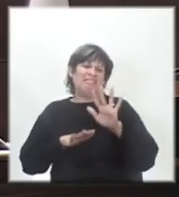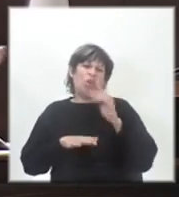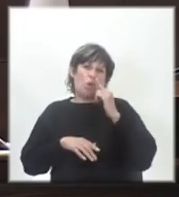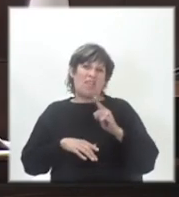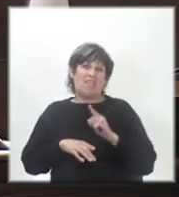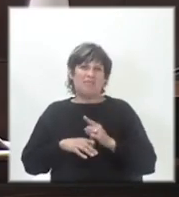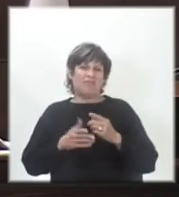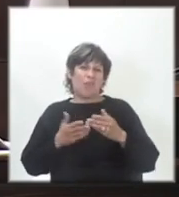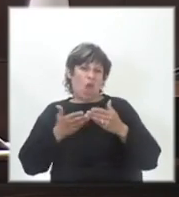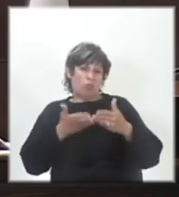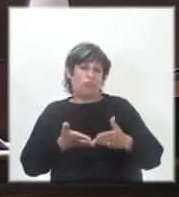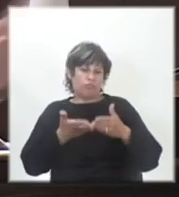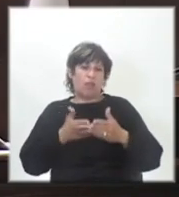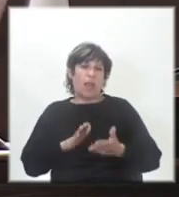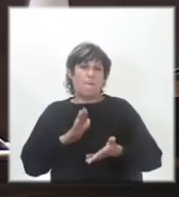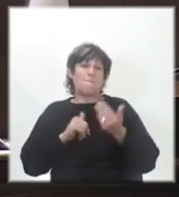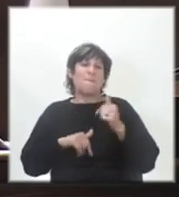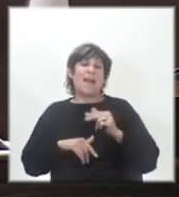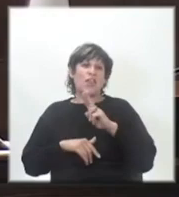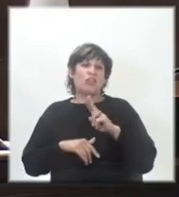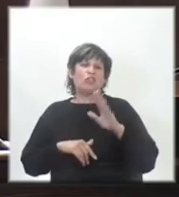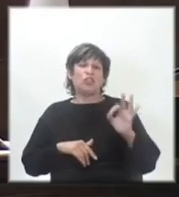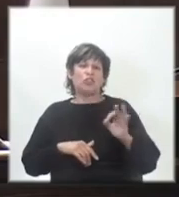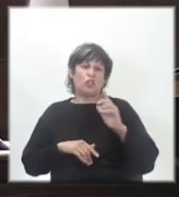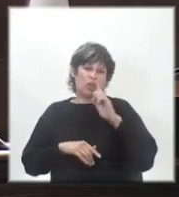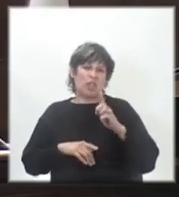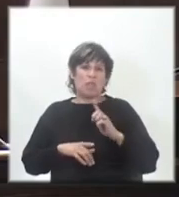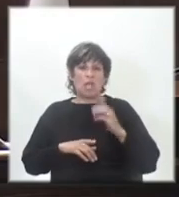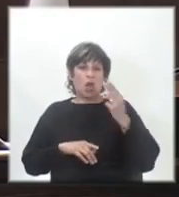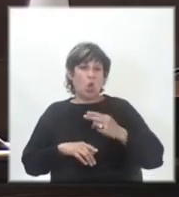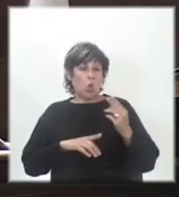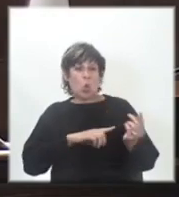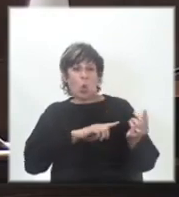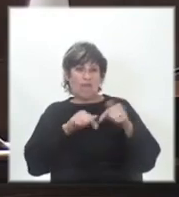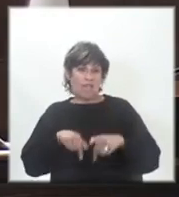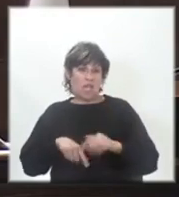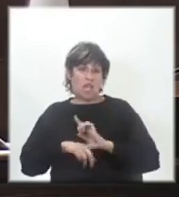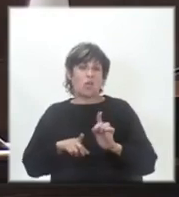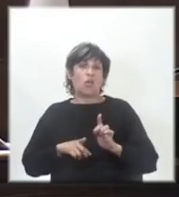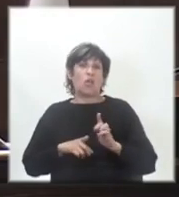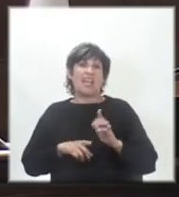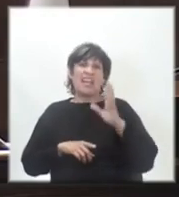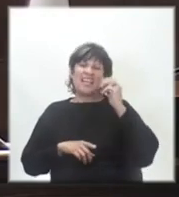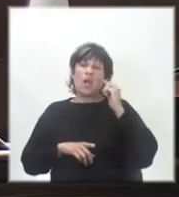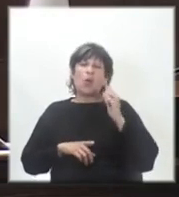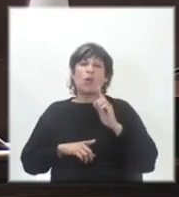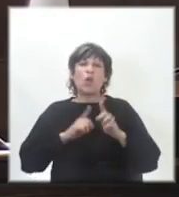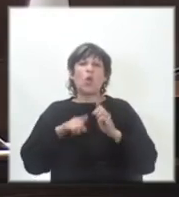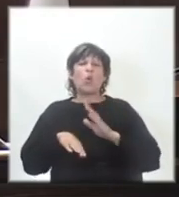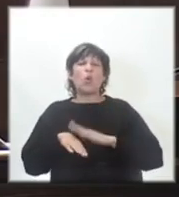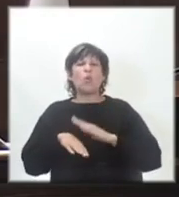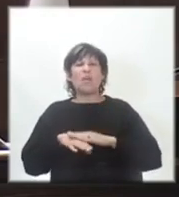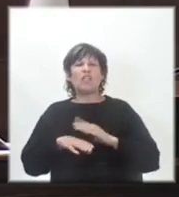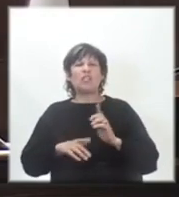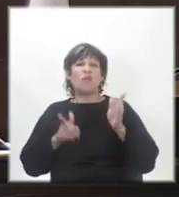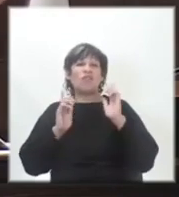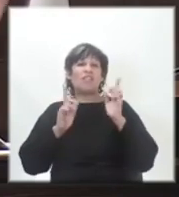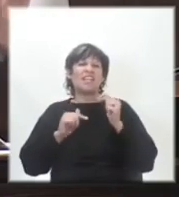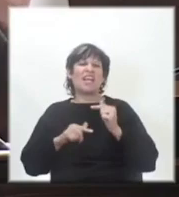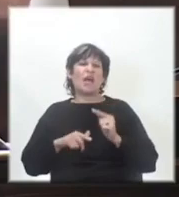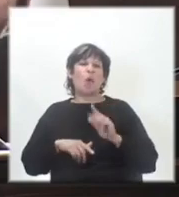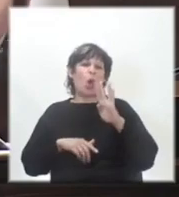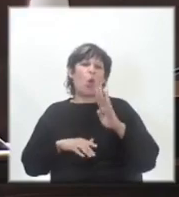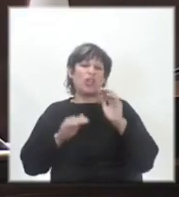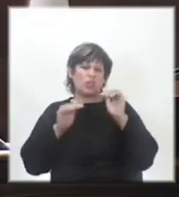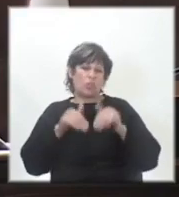cruceristas, que eran más de 250.000, nunca vinieron. Y recuerdo que en algún momento festejamos los 4 millones de turistas. Lejos